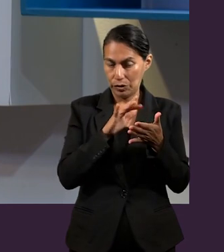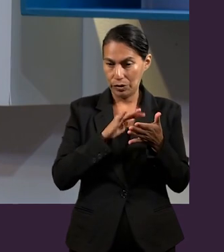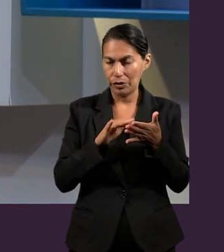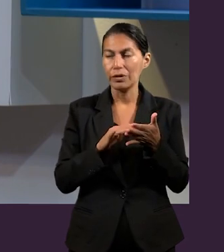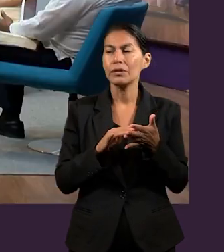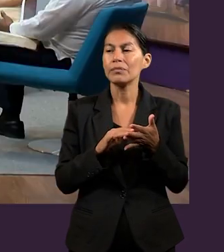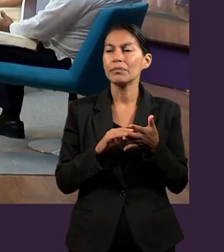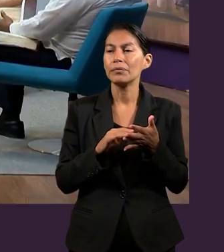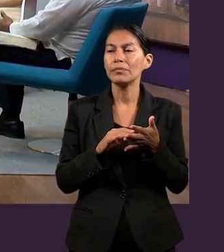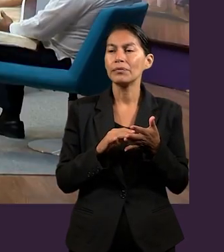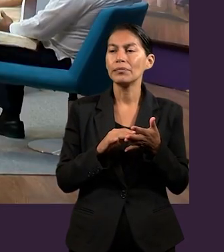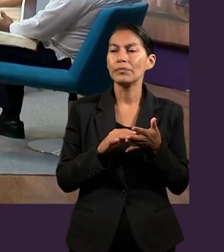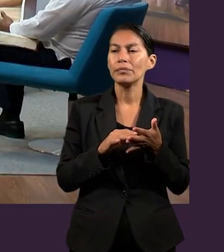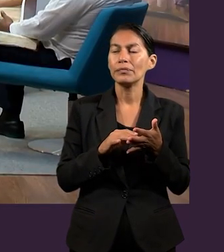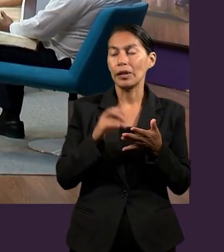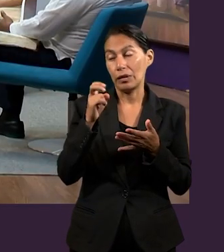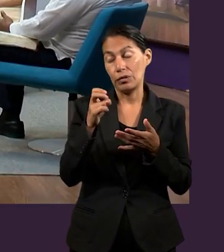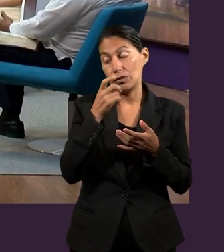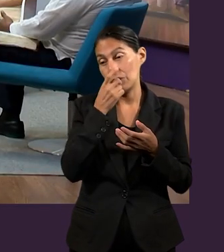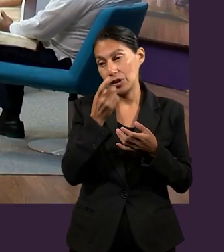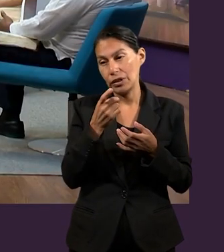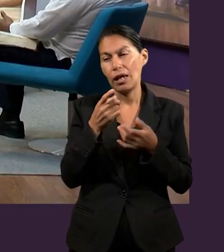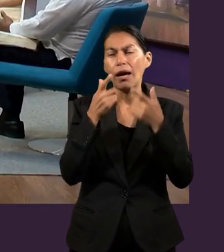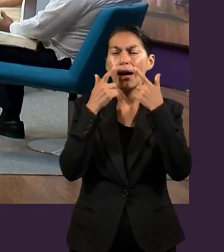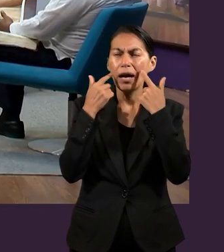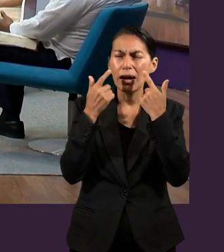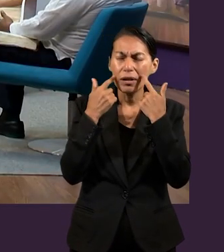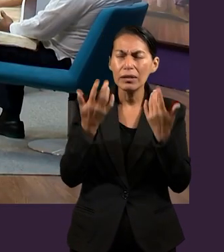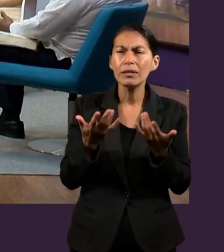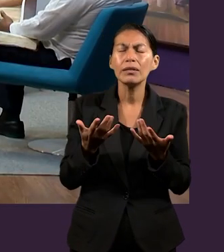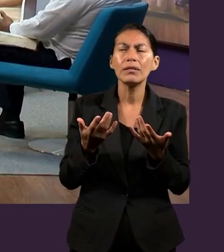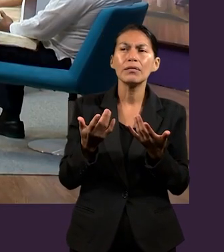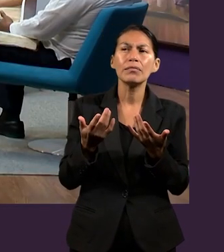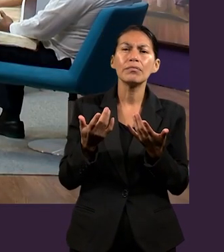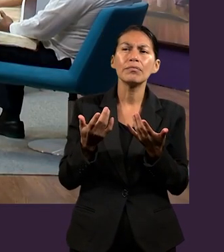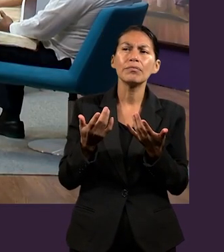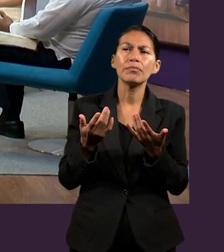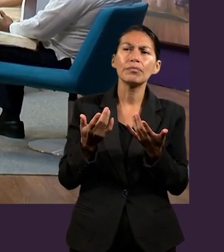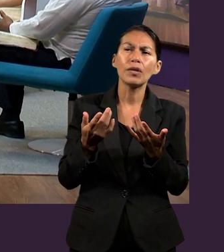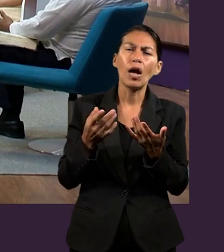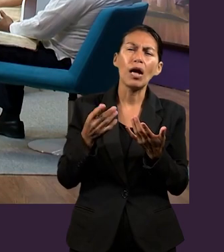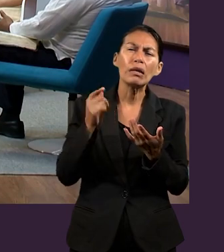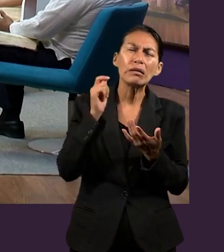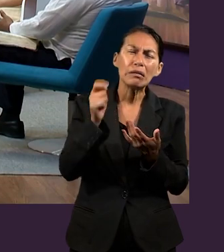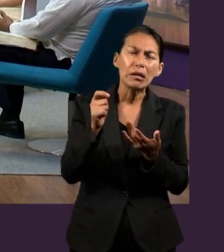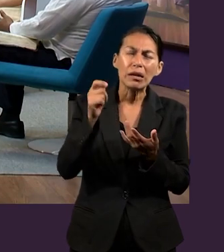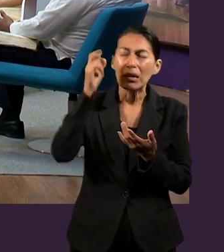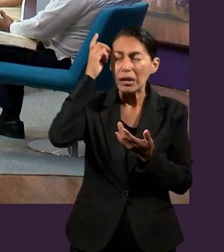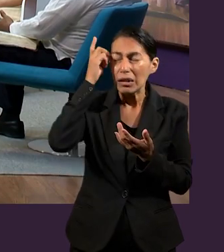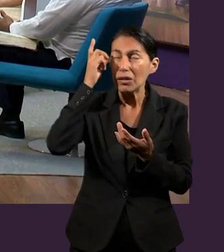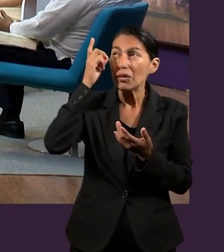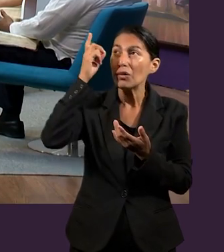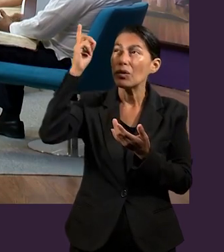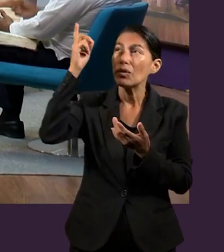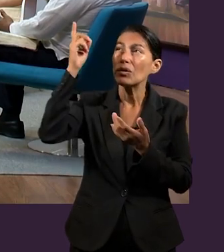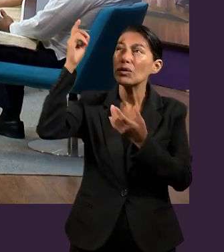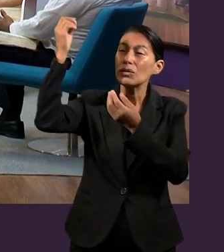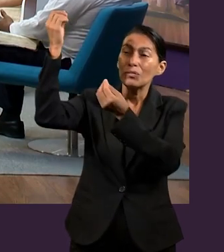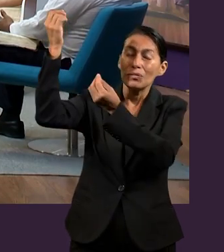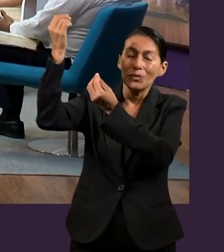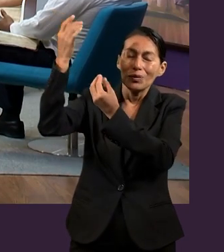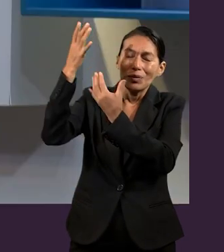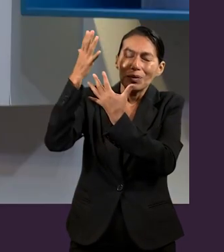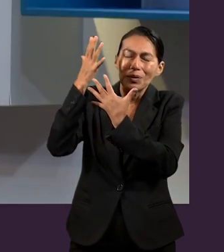como Dios nos alcanza, como Dios nos da. Y la gracia se manifiesta a través de la